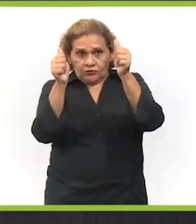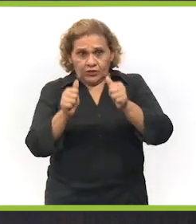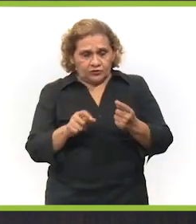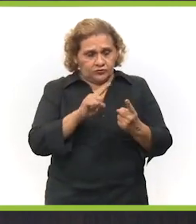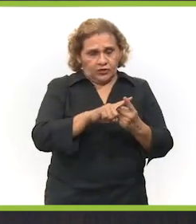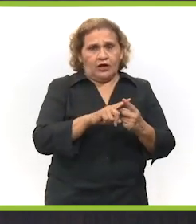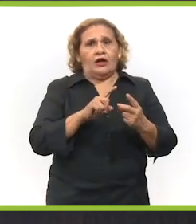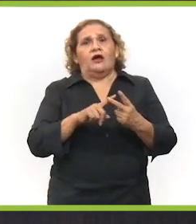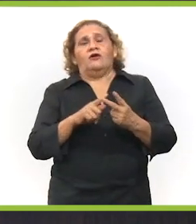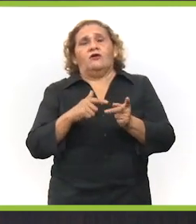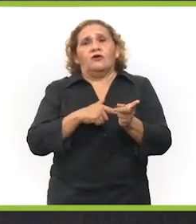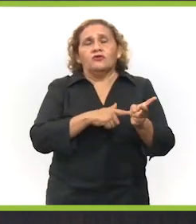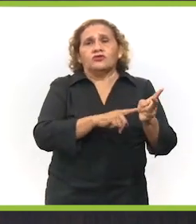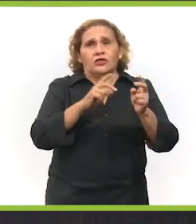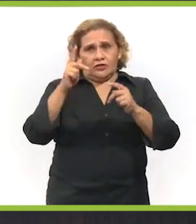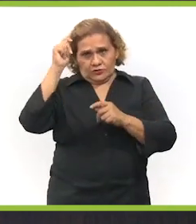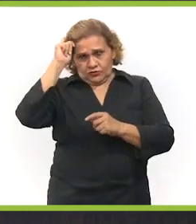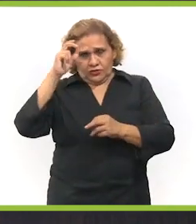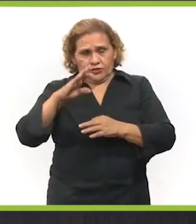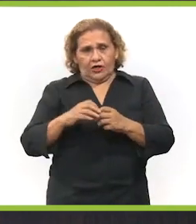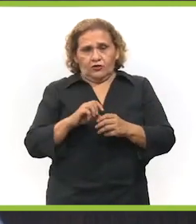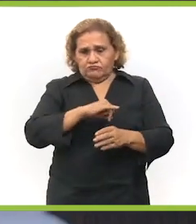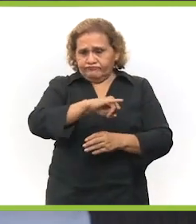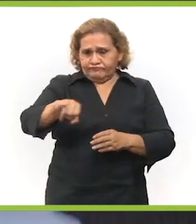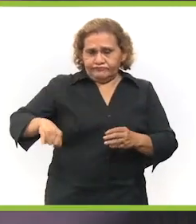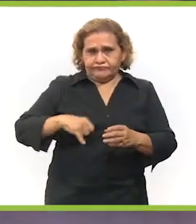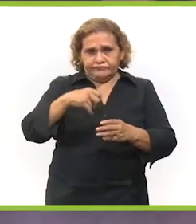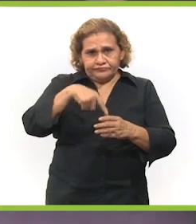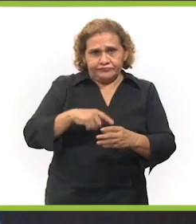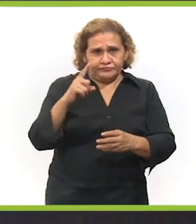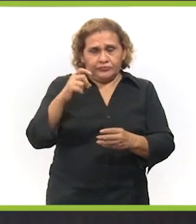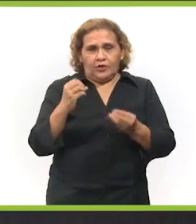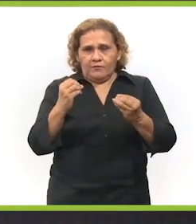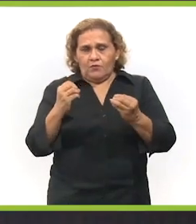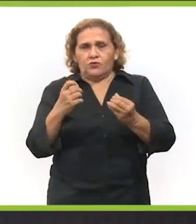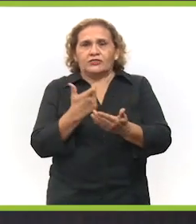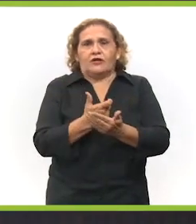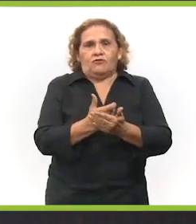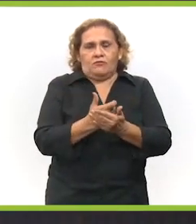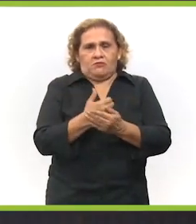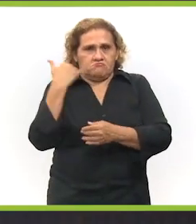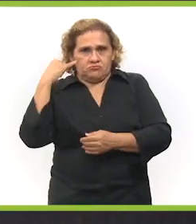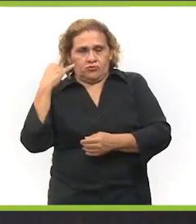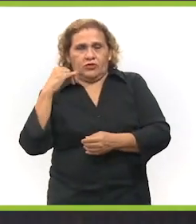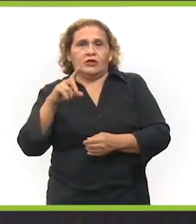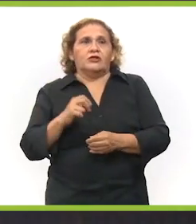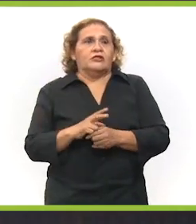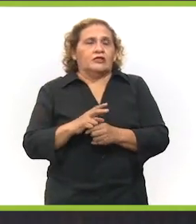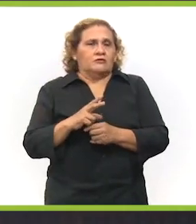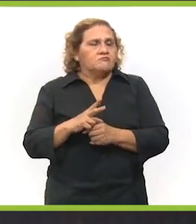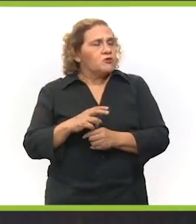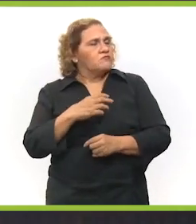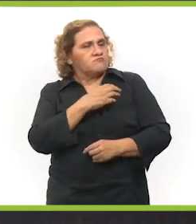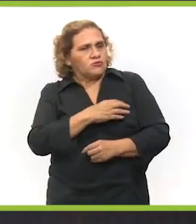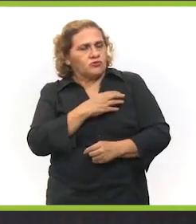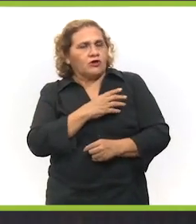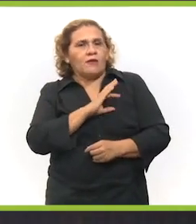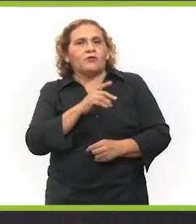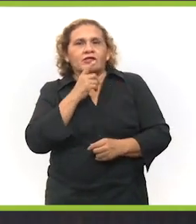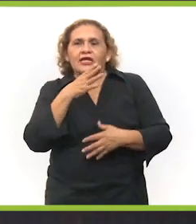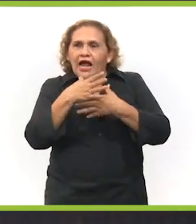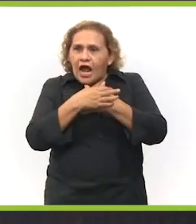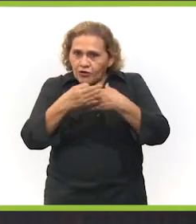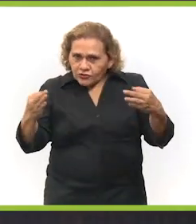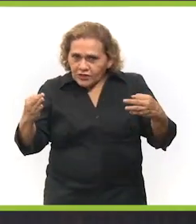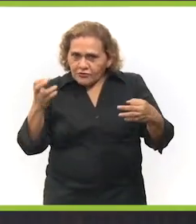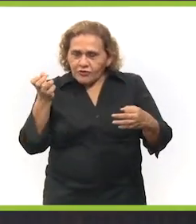adelante a las artesanas, a los guías de turistas, a los cenotes, en fin, a todo esto que genera mucha economía en Yucatán. Y la verdad es que